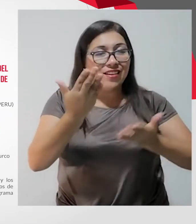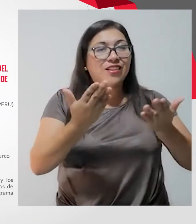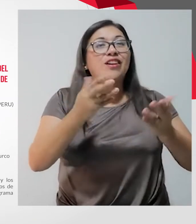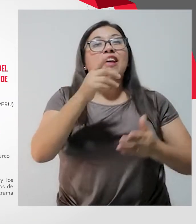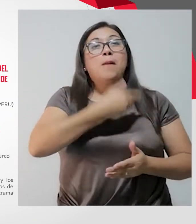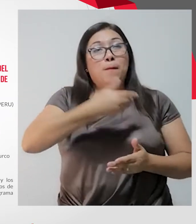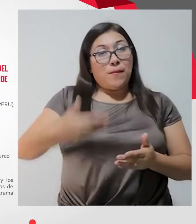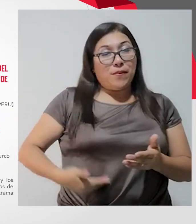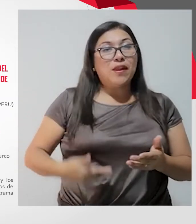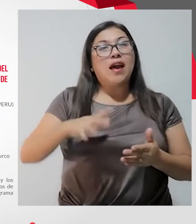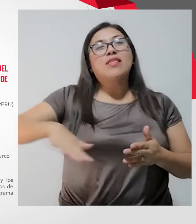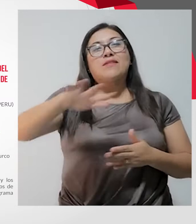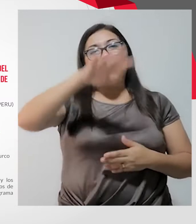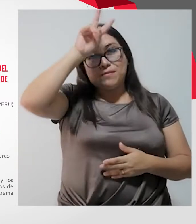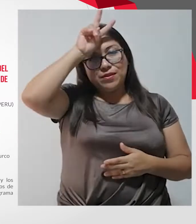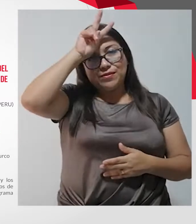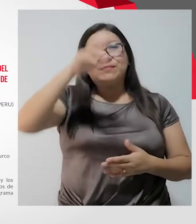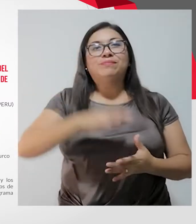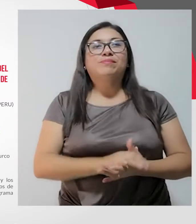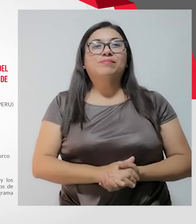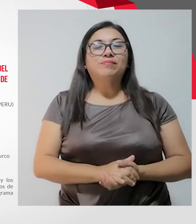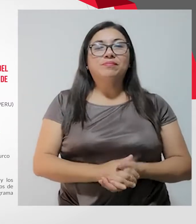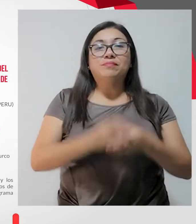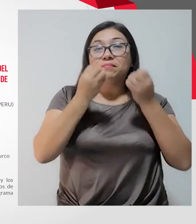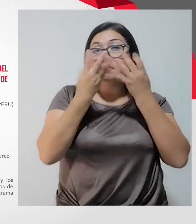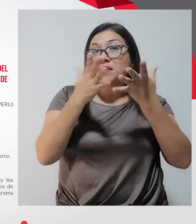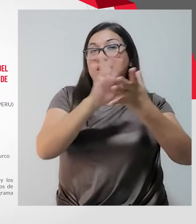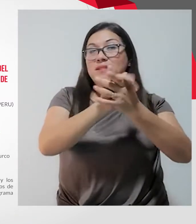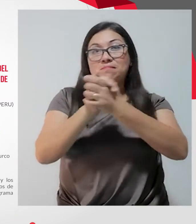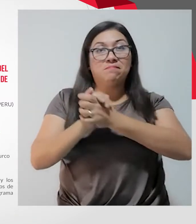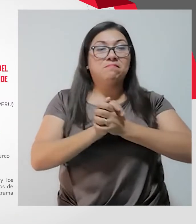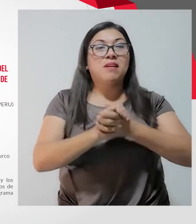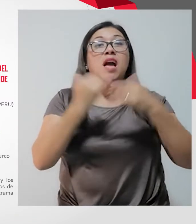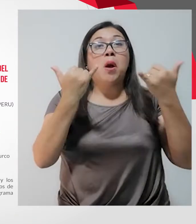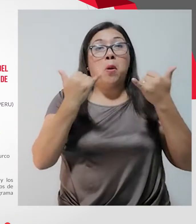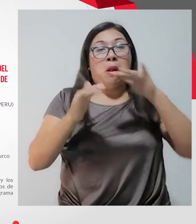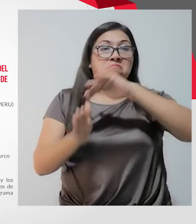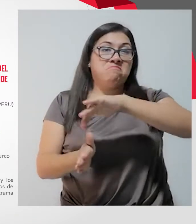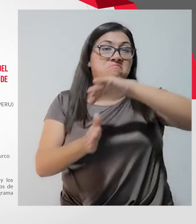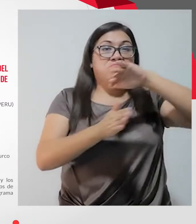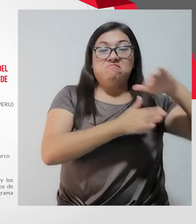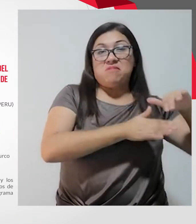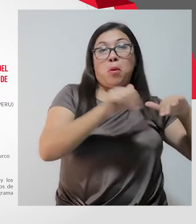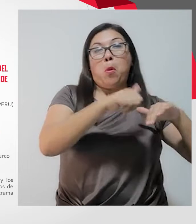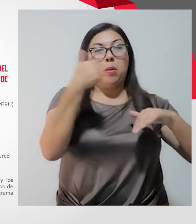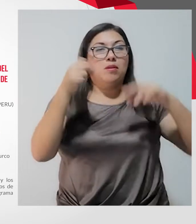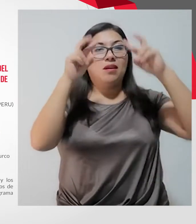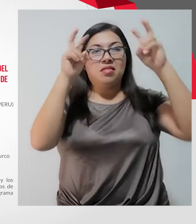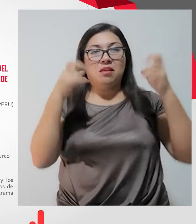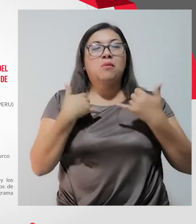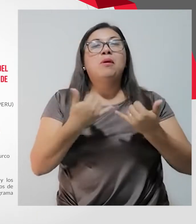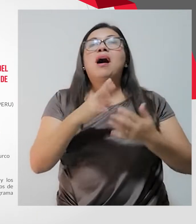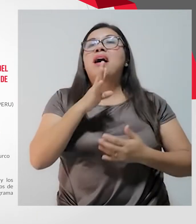públicos a nivel nacional. Bueno, amigas y amigos, y ahora cambiando un poquito de tema,